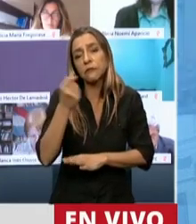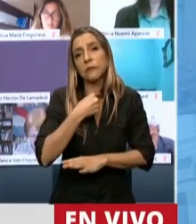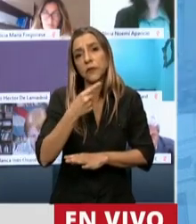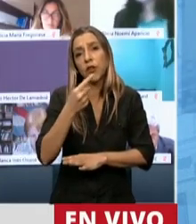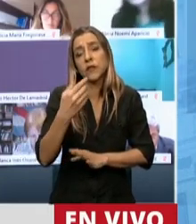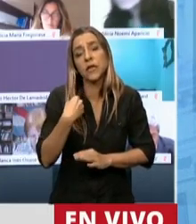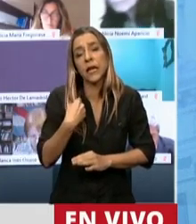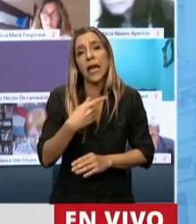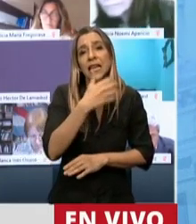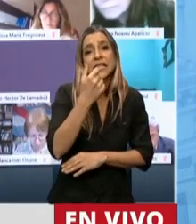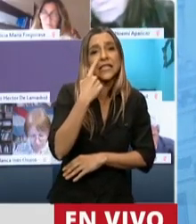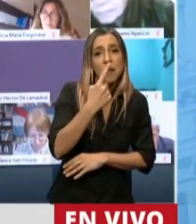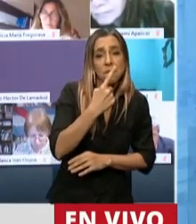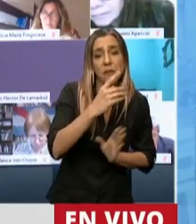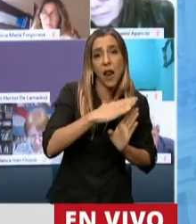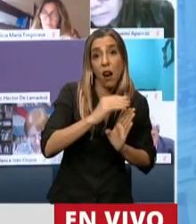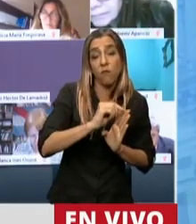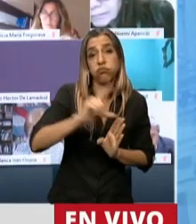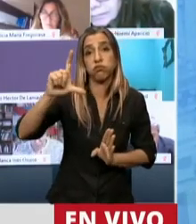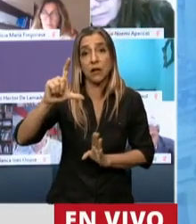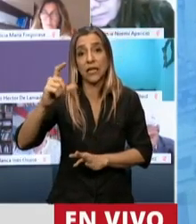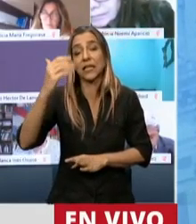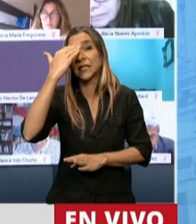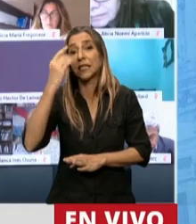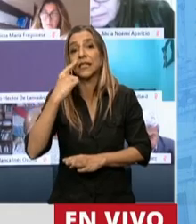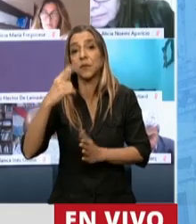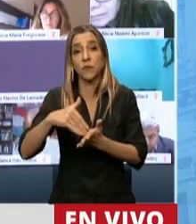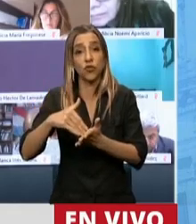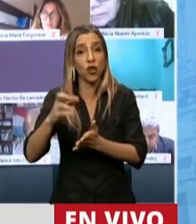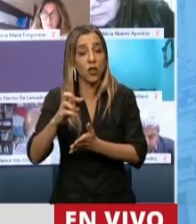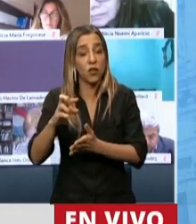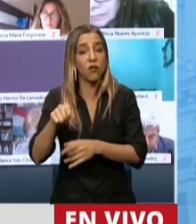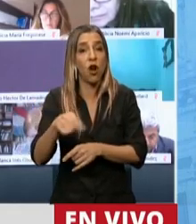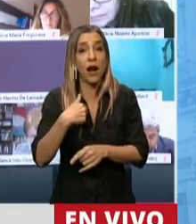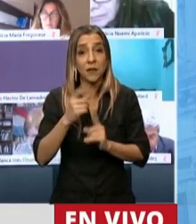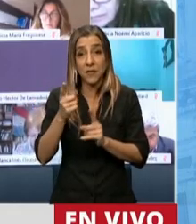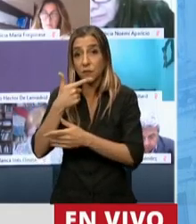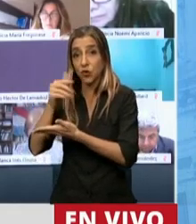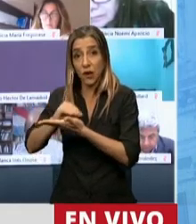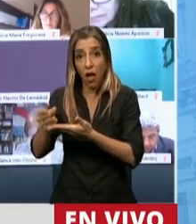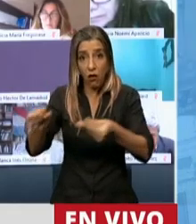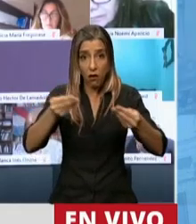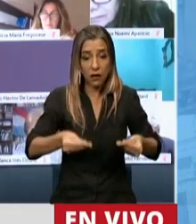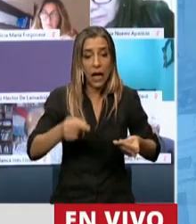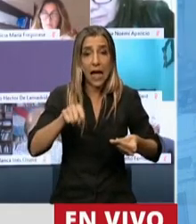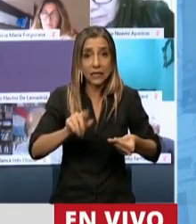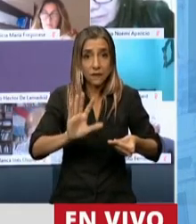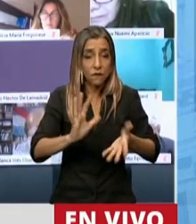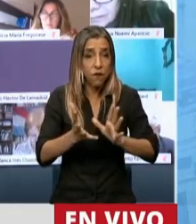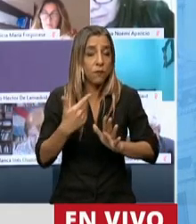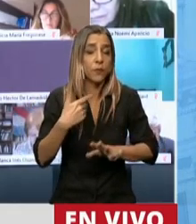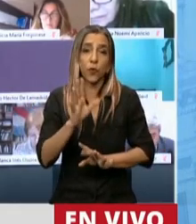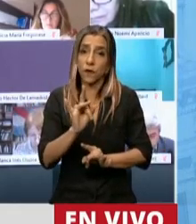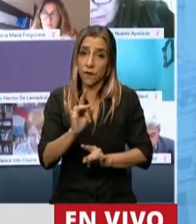de 6.000 a 15.000 millones de dólares con esta ley como vino del Senado es muy difícil que podamos lograrlo. De pasar de